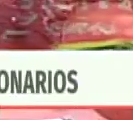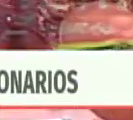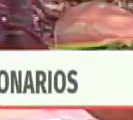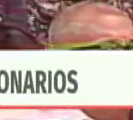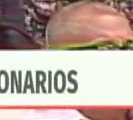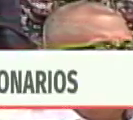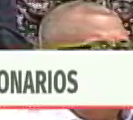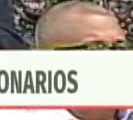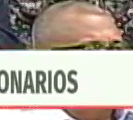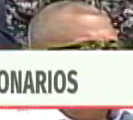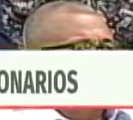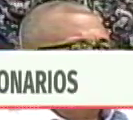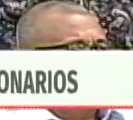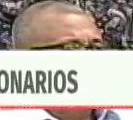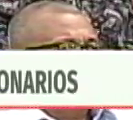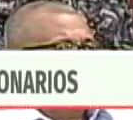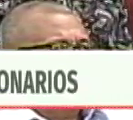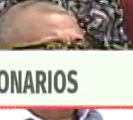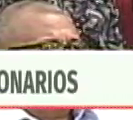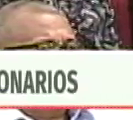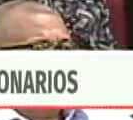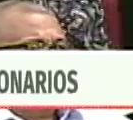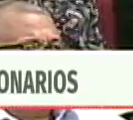más con menos.